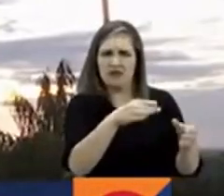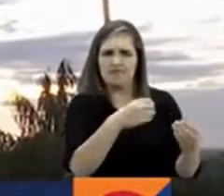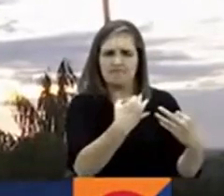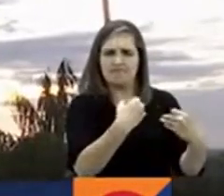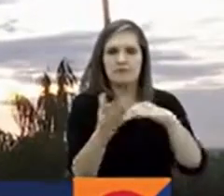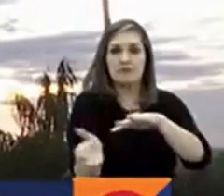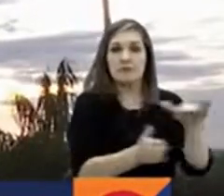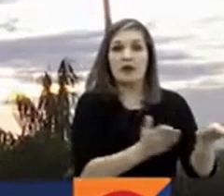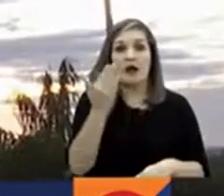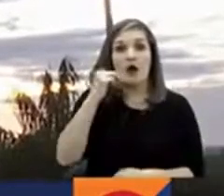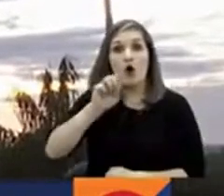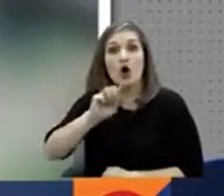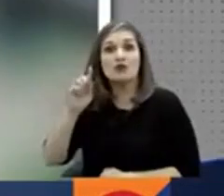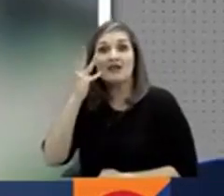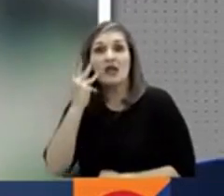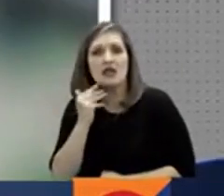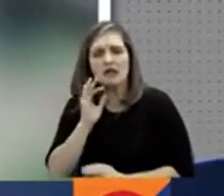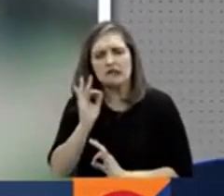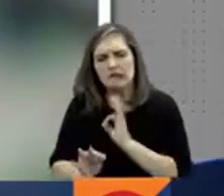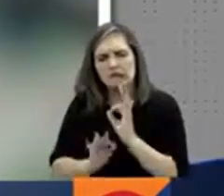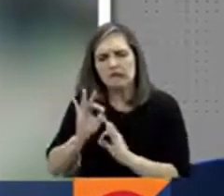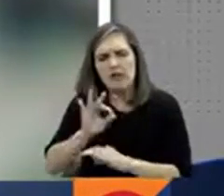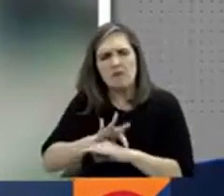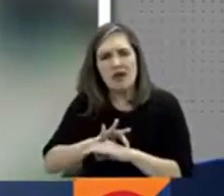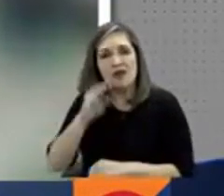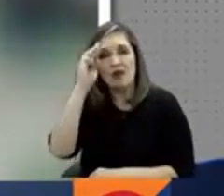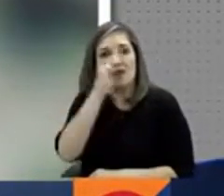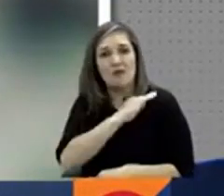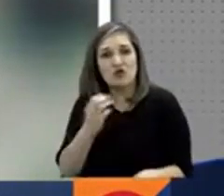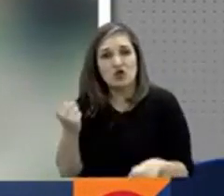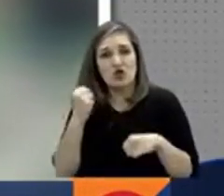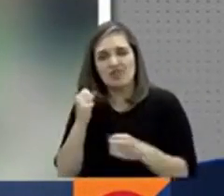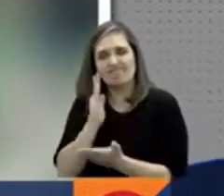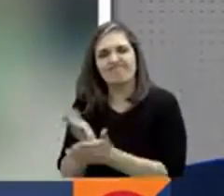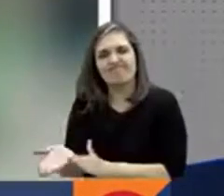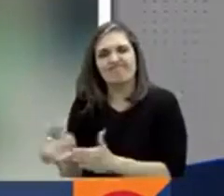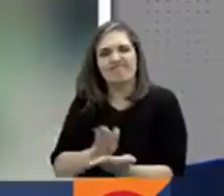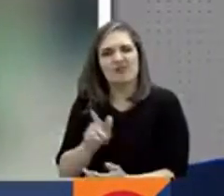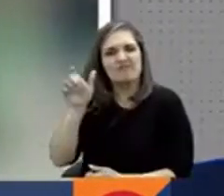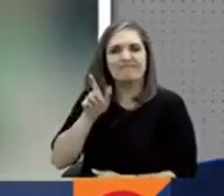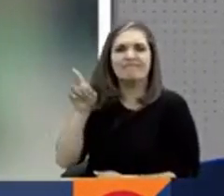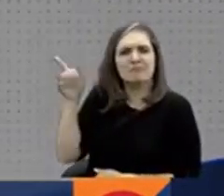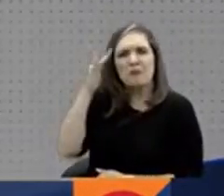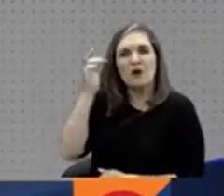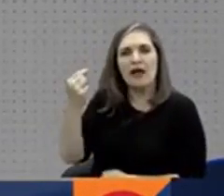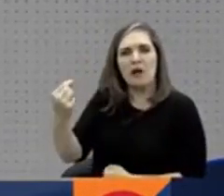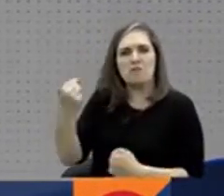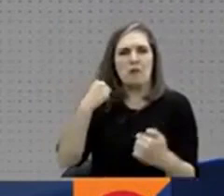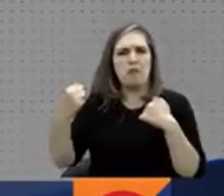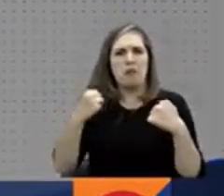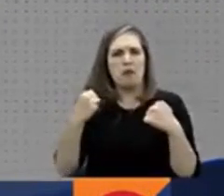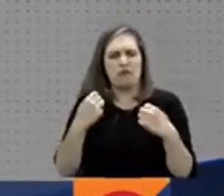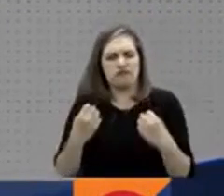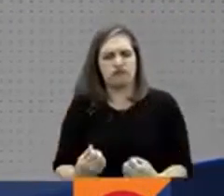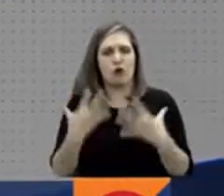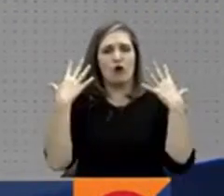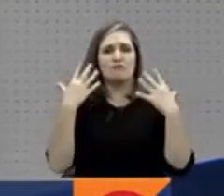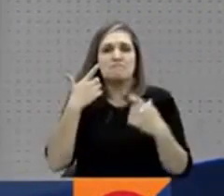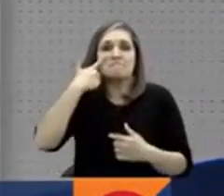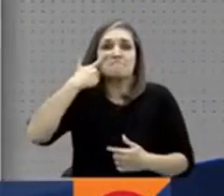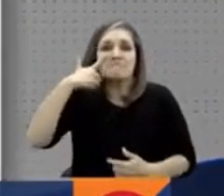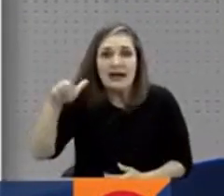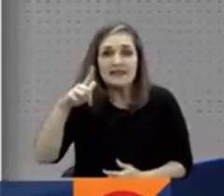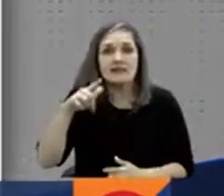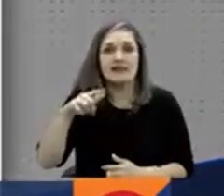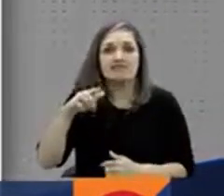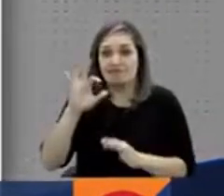de 11 días de estar bajo cuidado médico, murió el soldado Jesús Riascos, quien había resultado herido por la activación, al parecer accidental, de